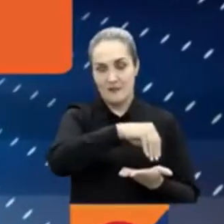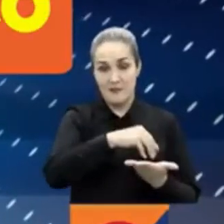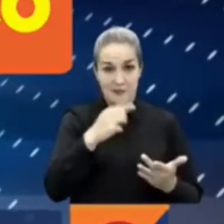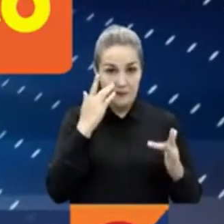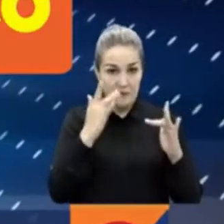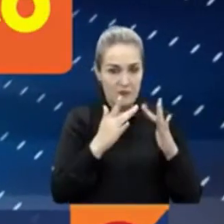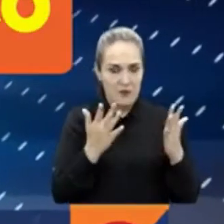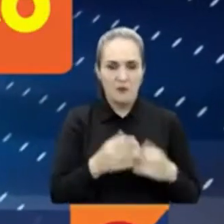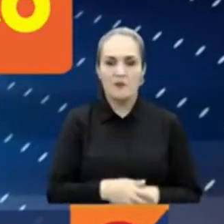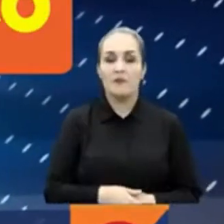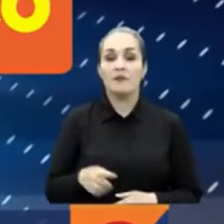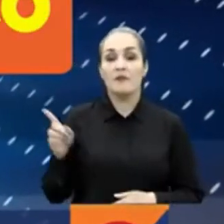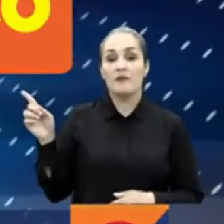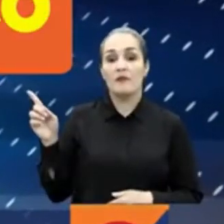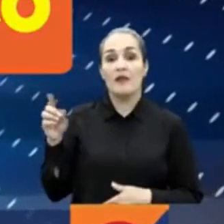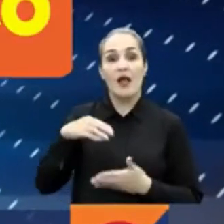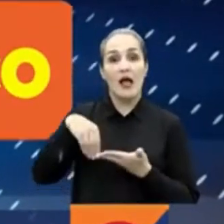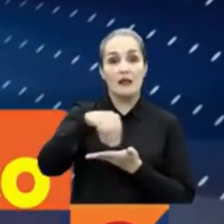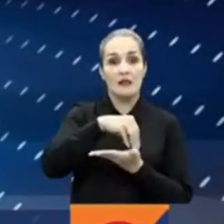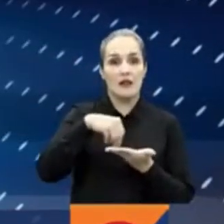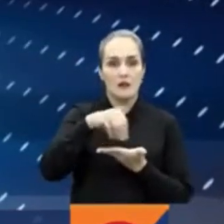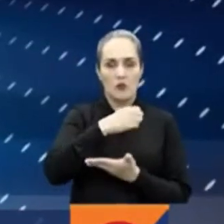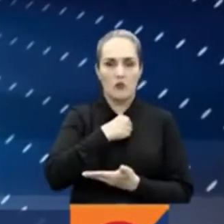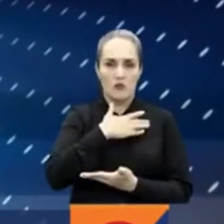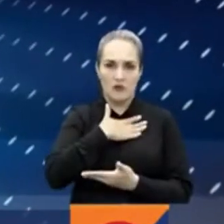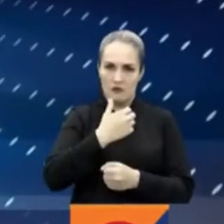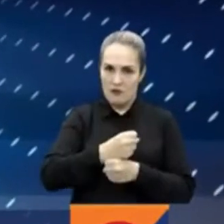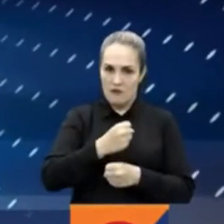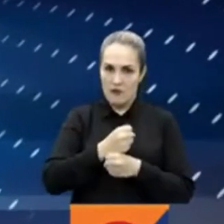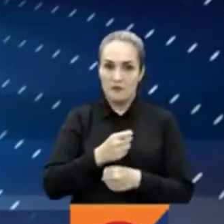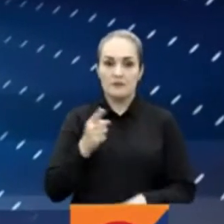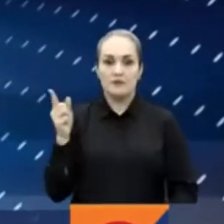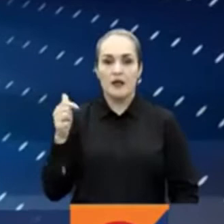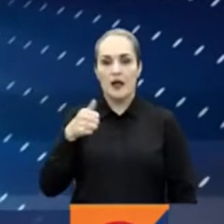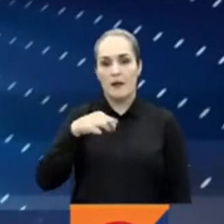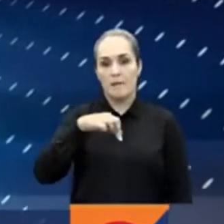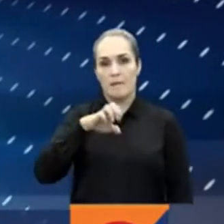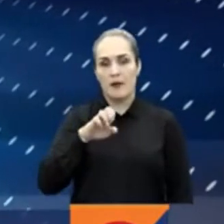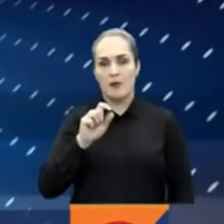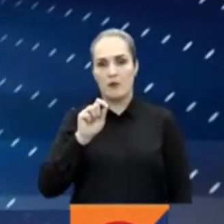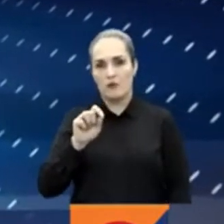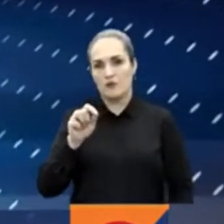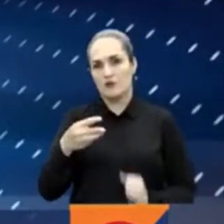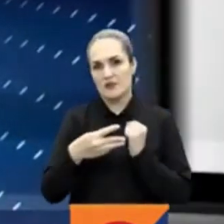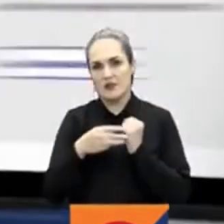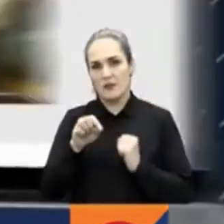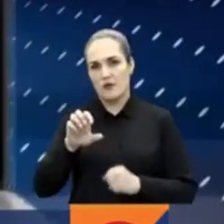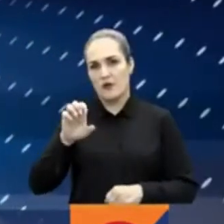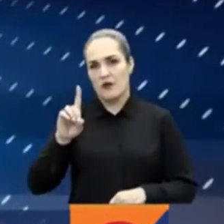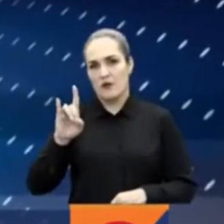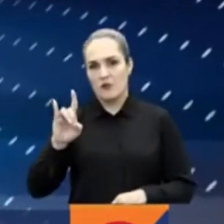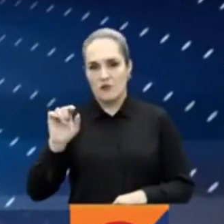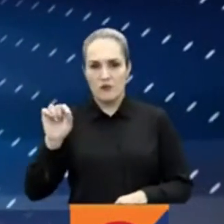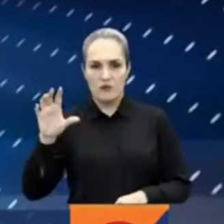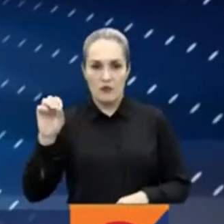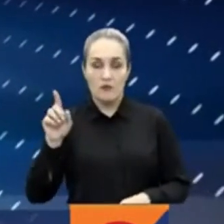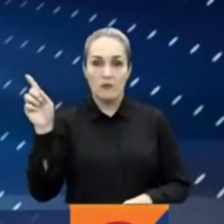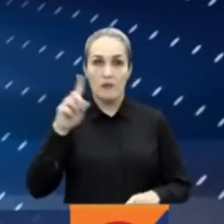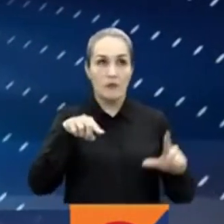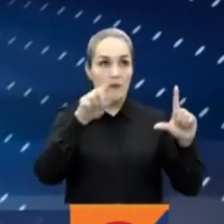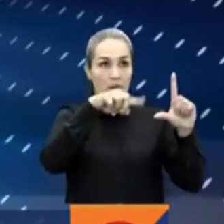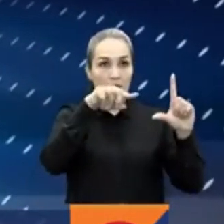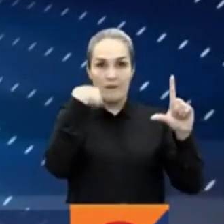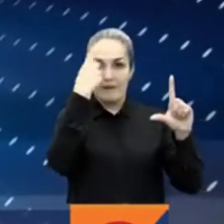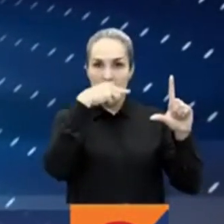En oportunidades de trabajo en el Atlántico vaya a la página ape.cena.edu.co. Depliegue la pestaña Personas y